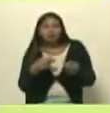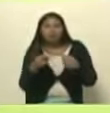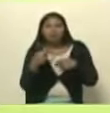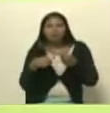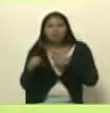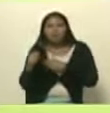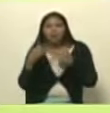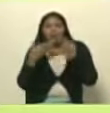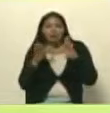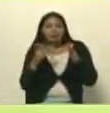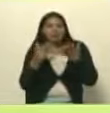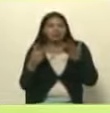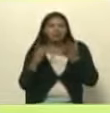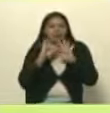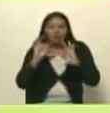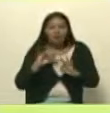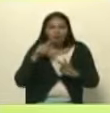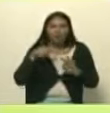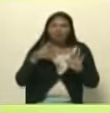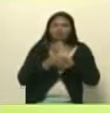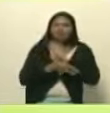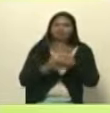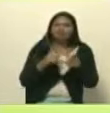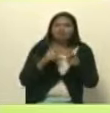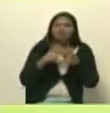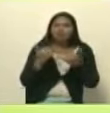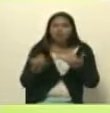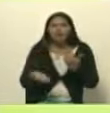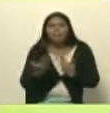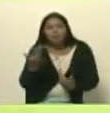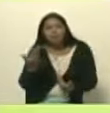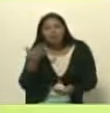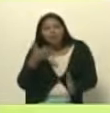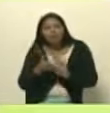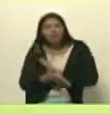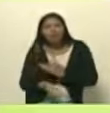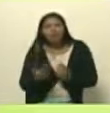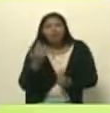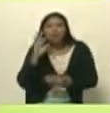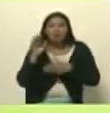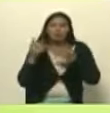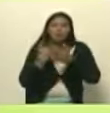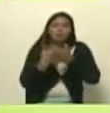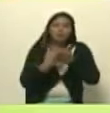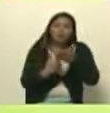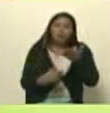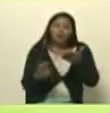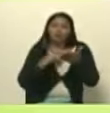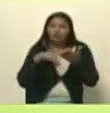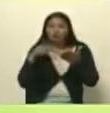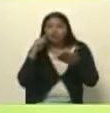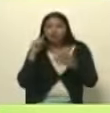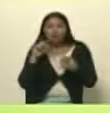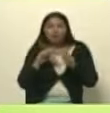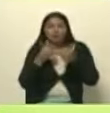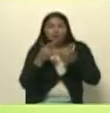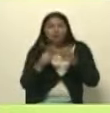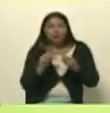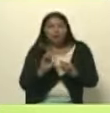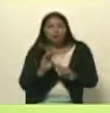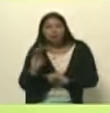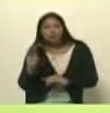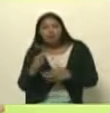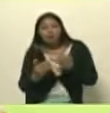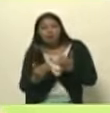la publicidad y otros entonces es importantísima la propuesta que surgió desde aquí de soberanía